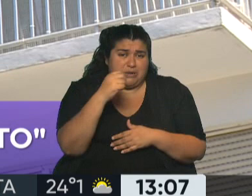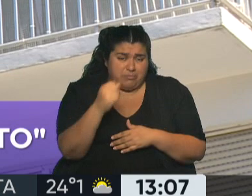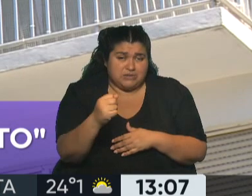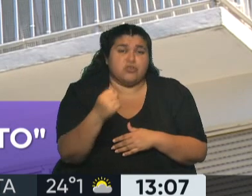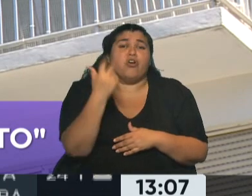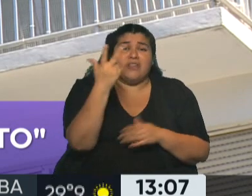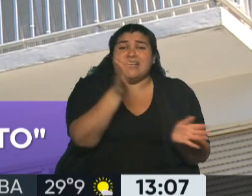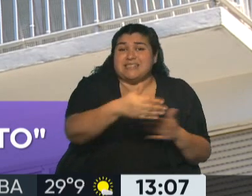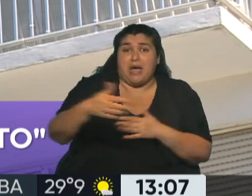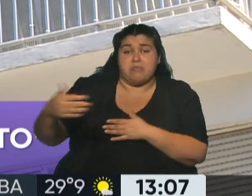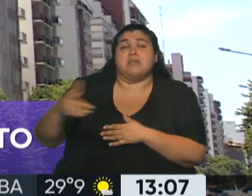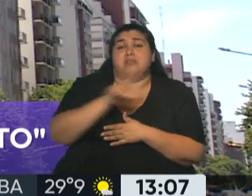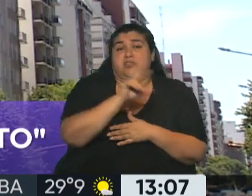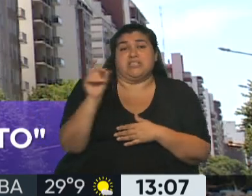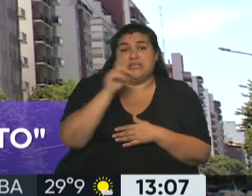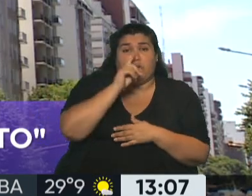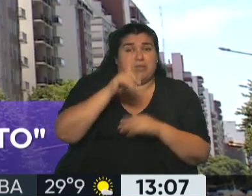ambientes desde 300.000.